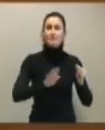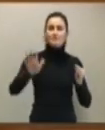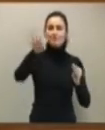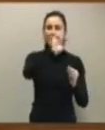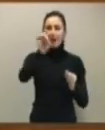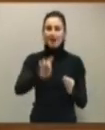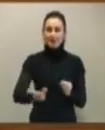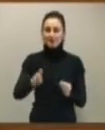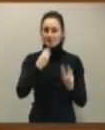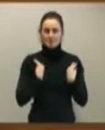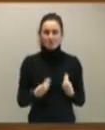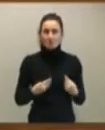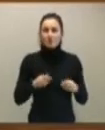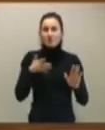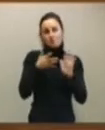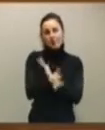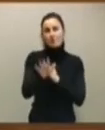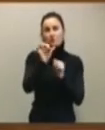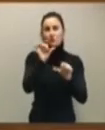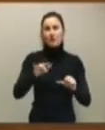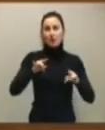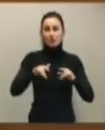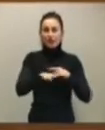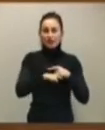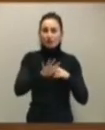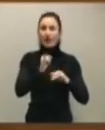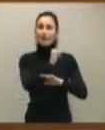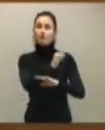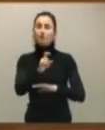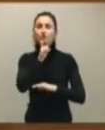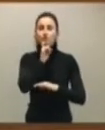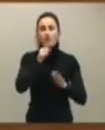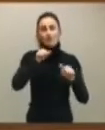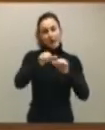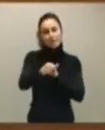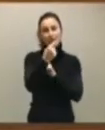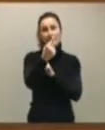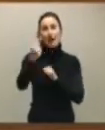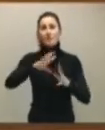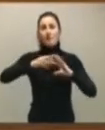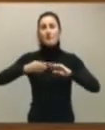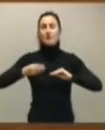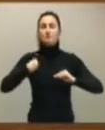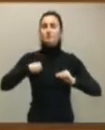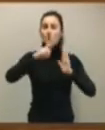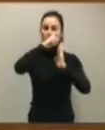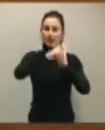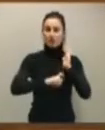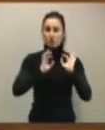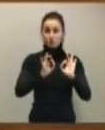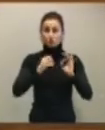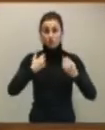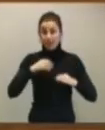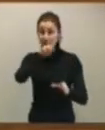explicamos cuál es nuestro modelo territorial, cuál es nuestro modelo de instituciones, y a partir de ahí cada uno aplicamos ese mismo criterio en el conjunto de las